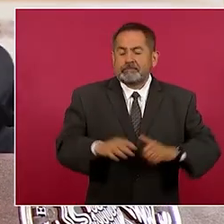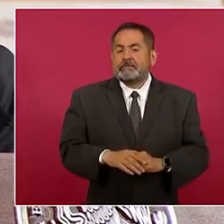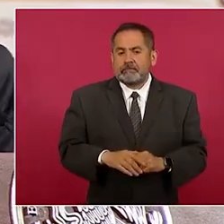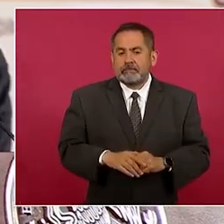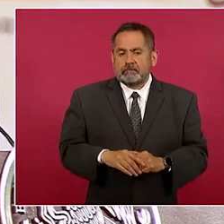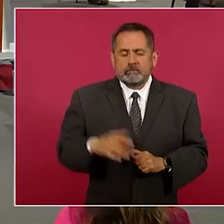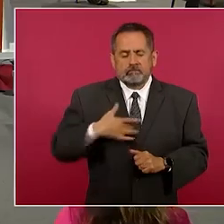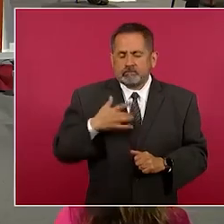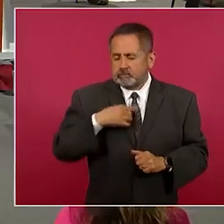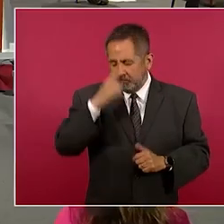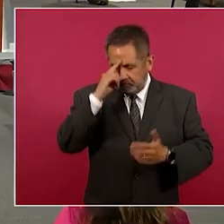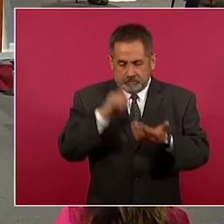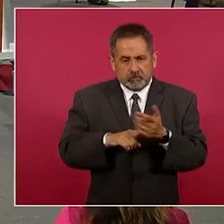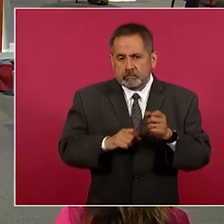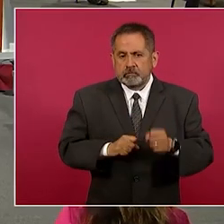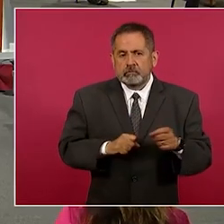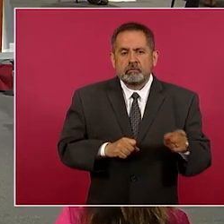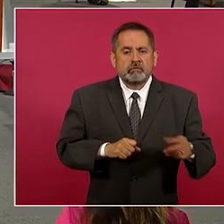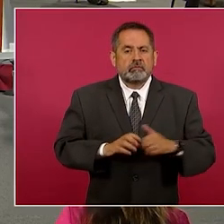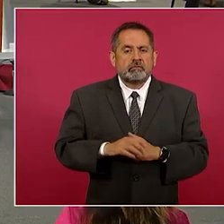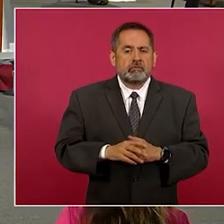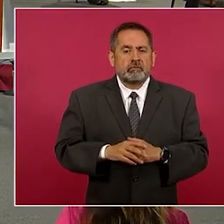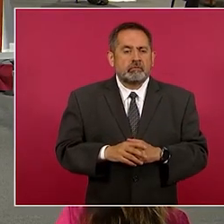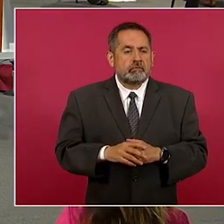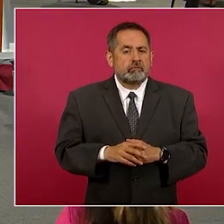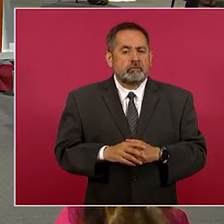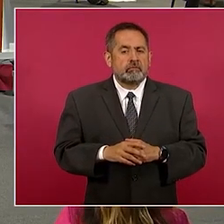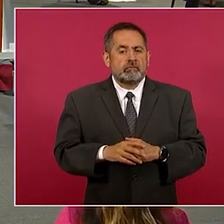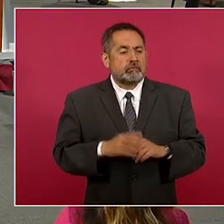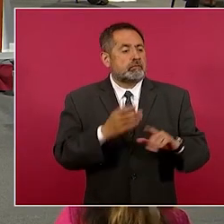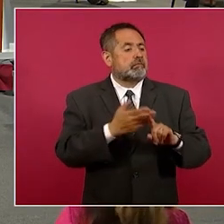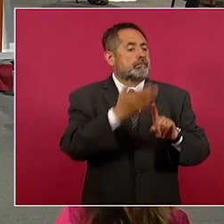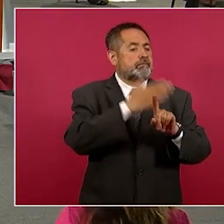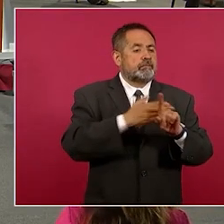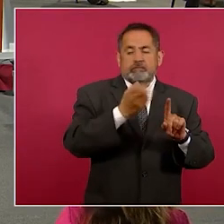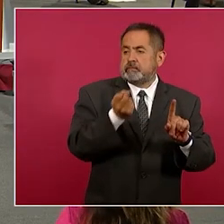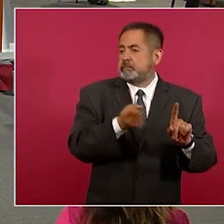quienes eran simpatizantes de la señora